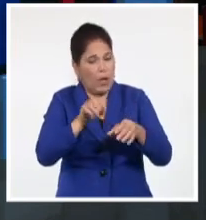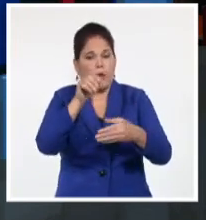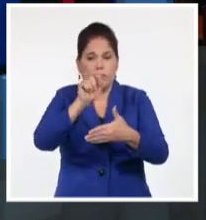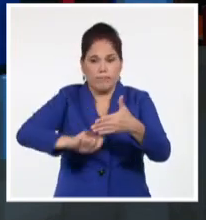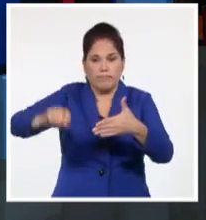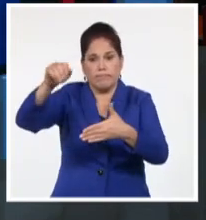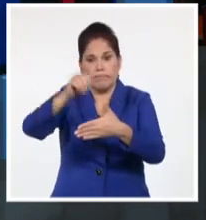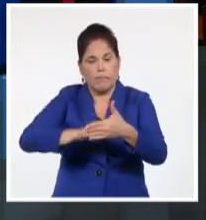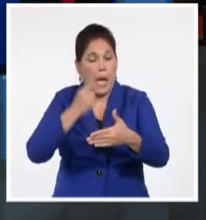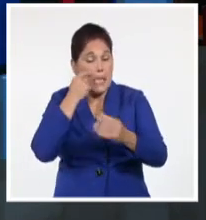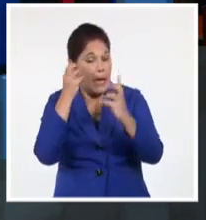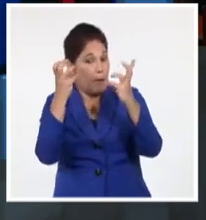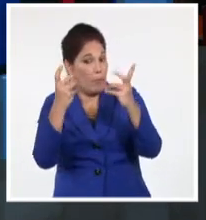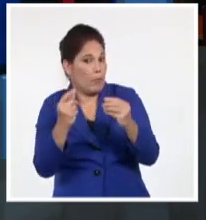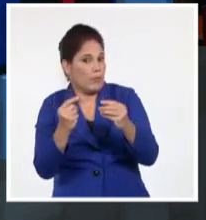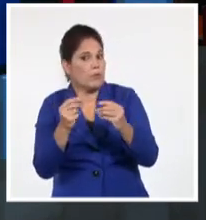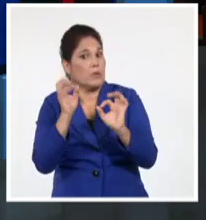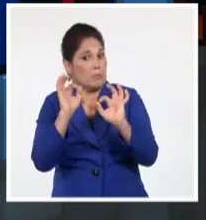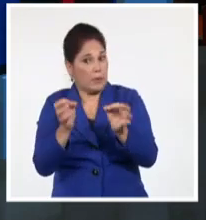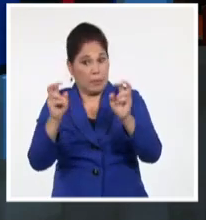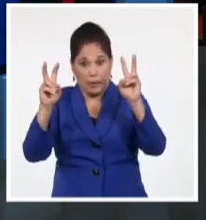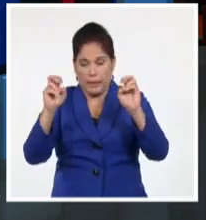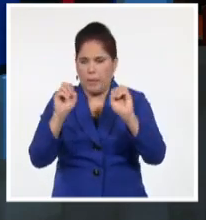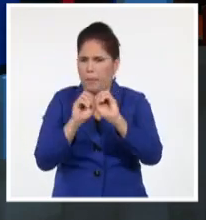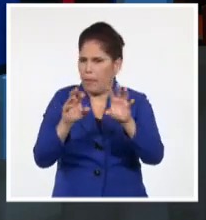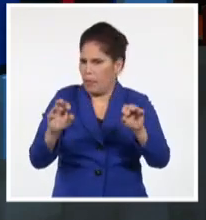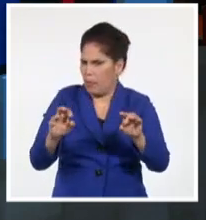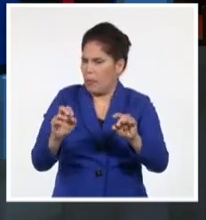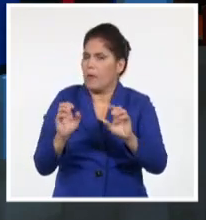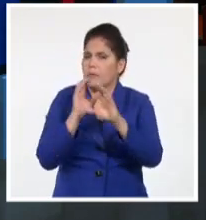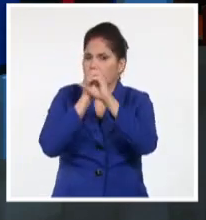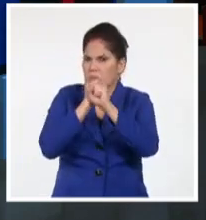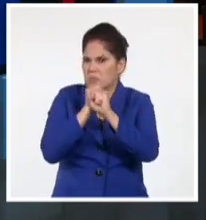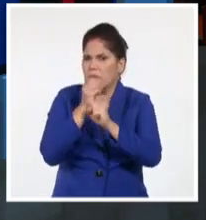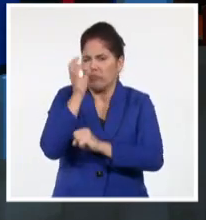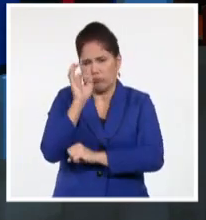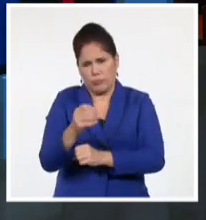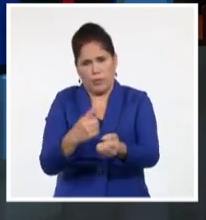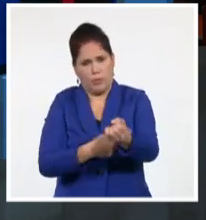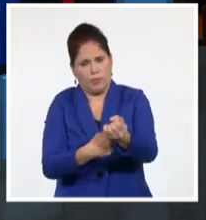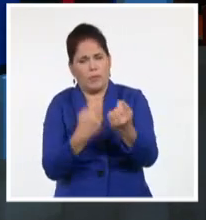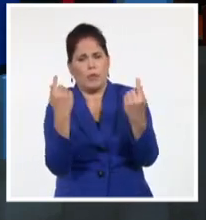y otros aseguran que el tema que promoverá el voto será el habitual, la economía.